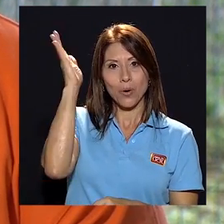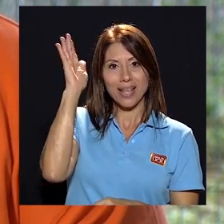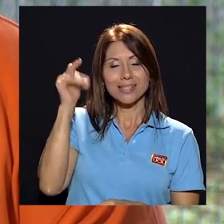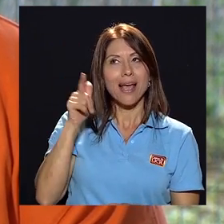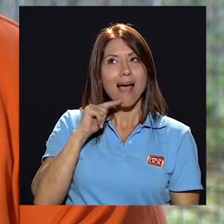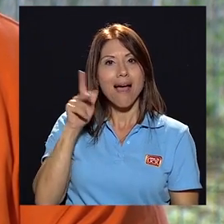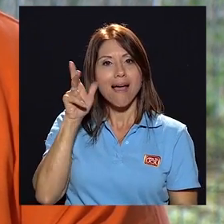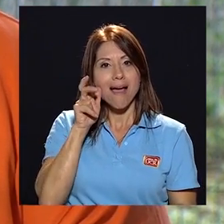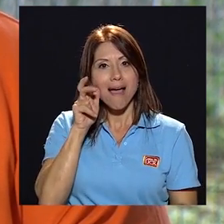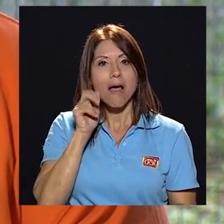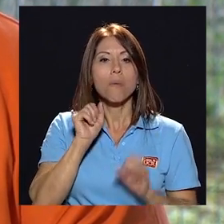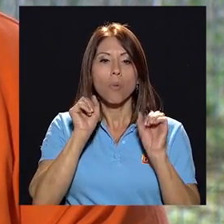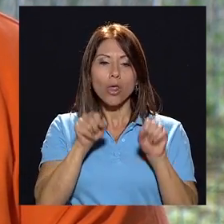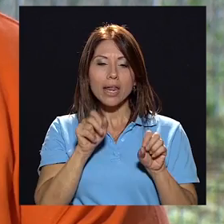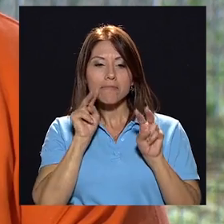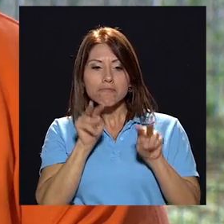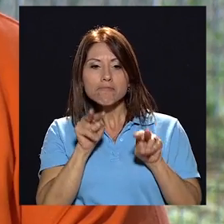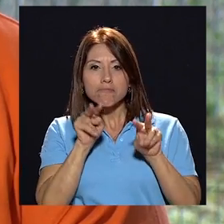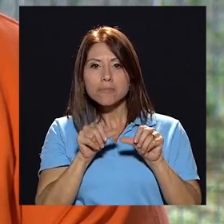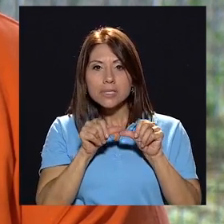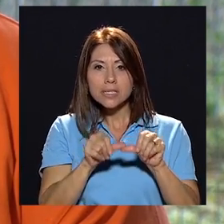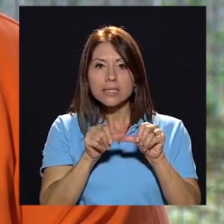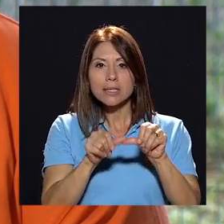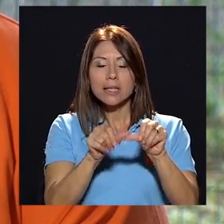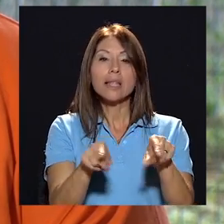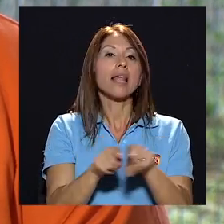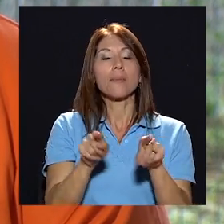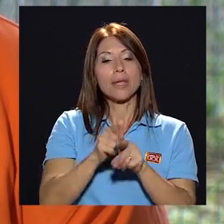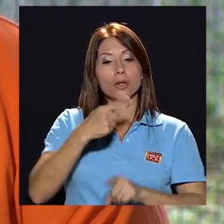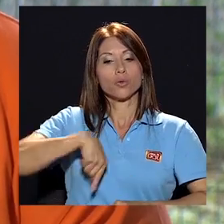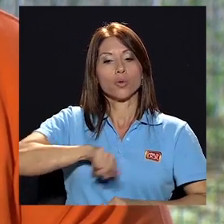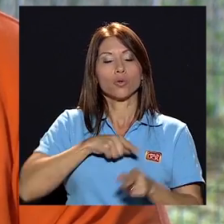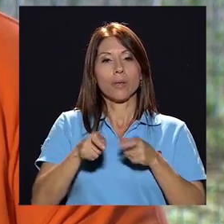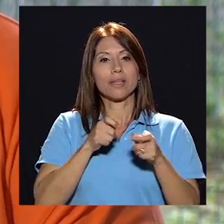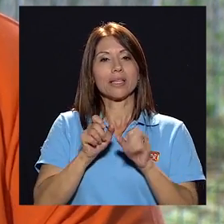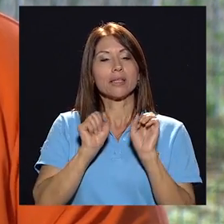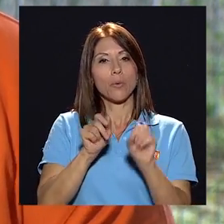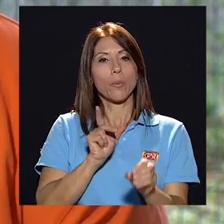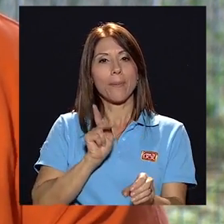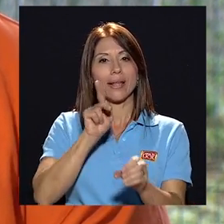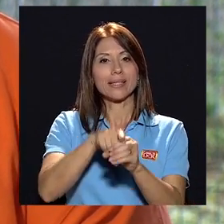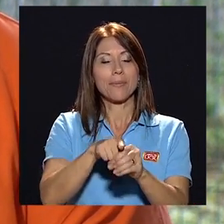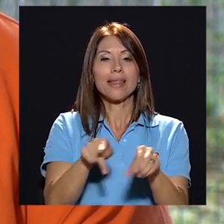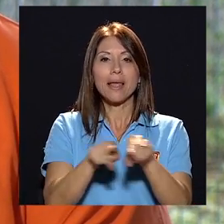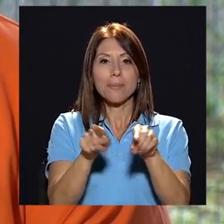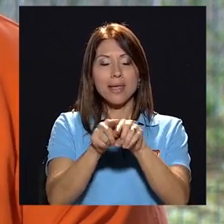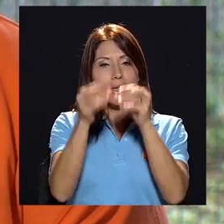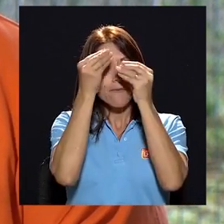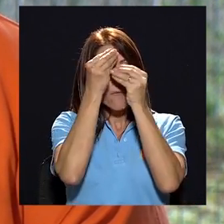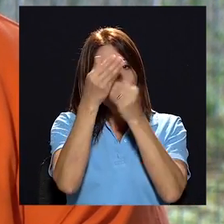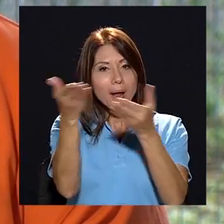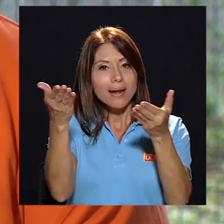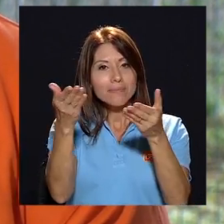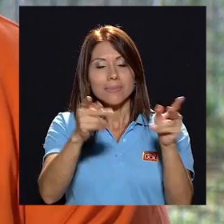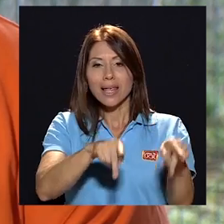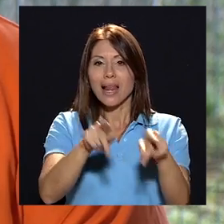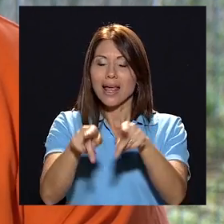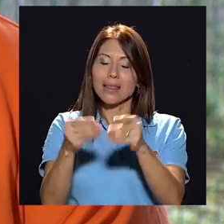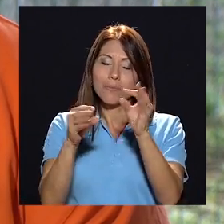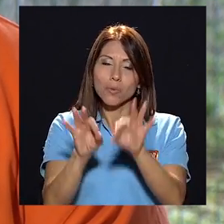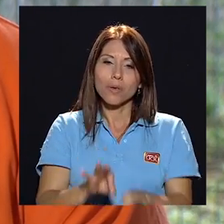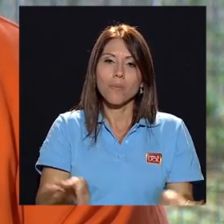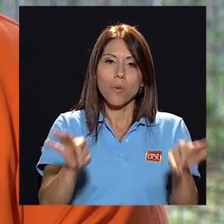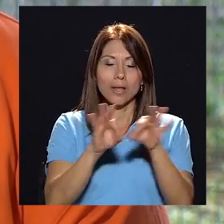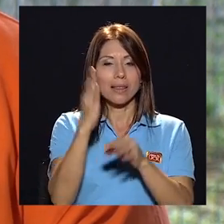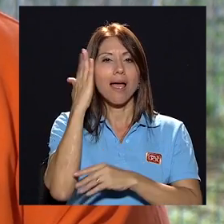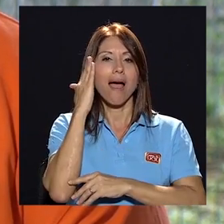a esa ponencia para que también podamos los administrativos participar e informar informar es lo más importante que la gente esté